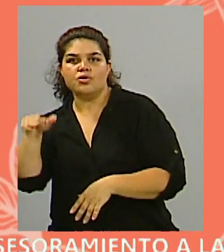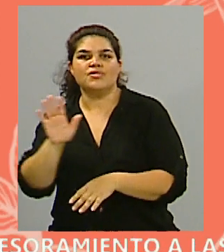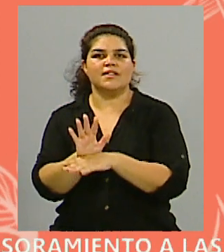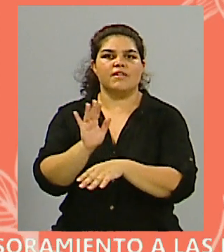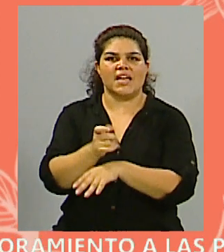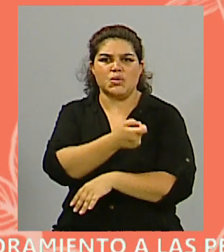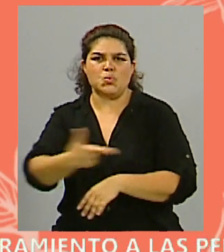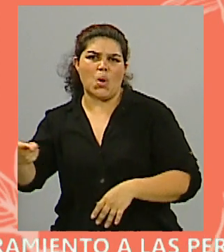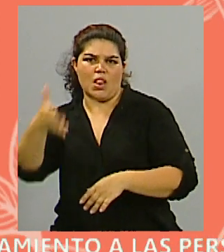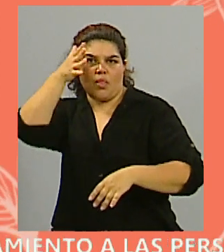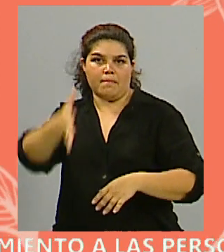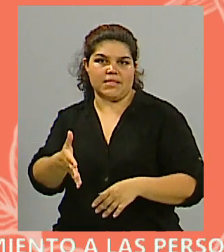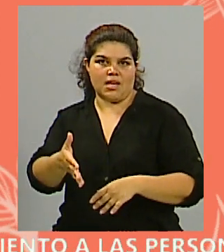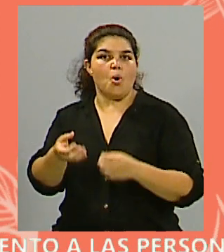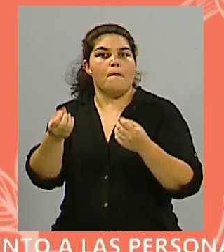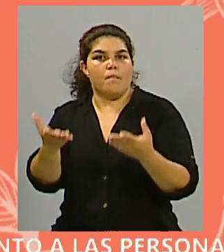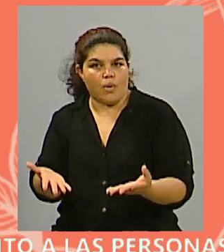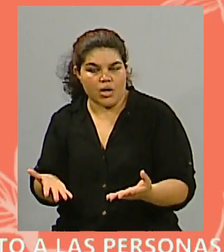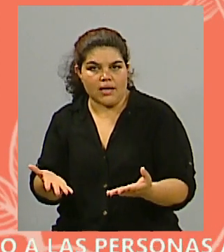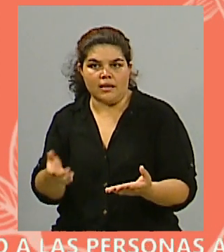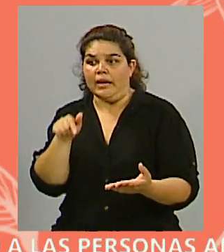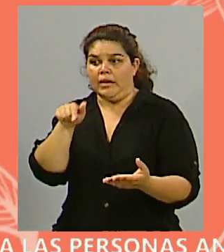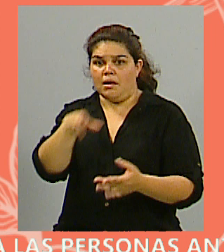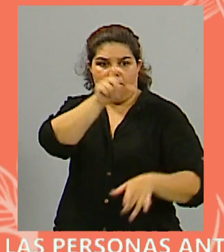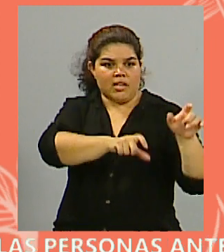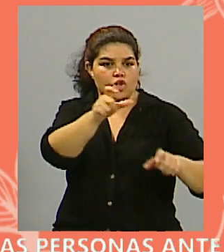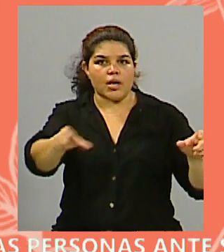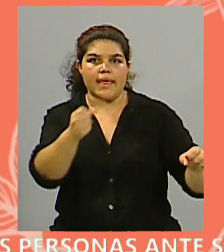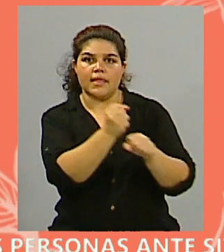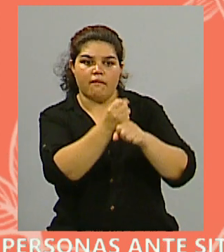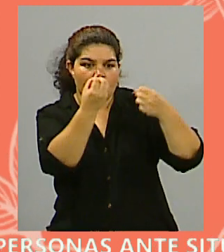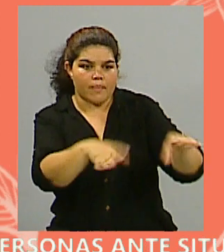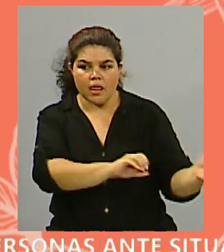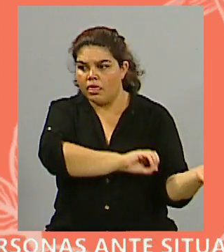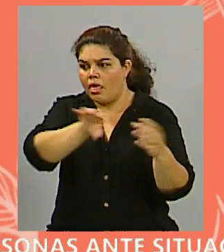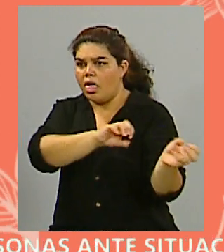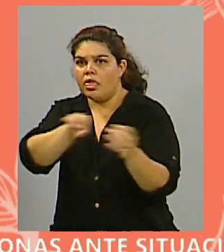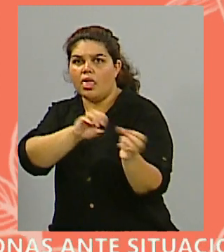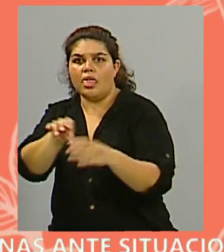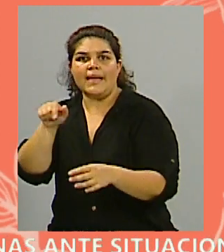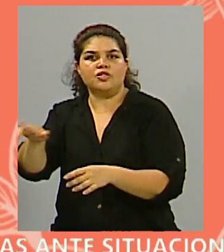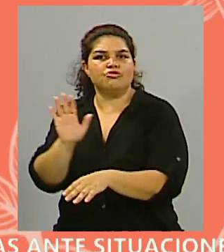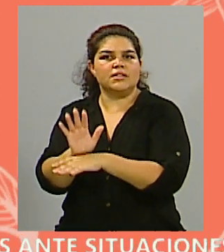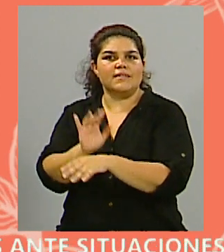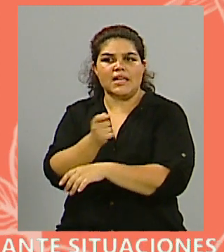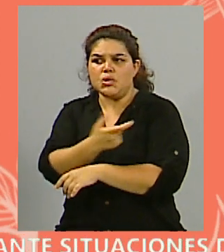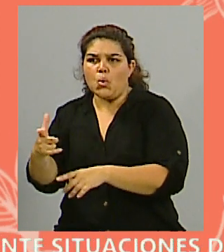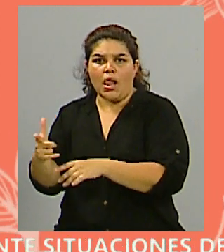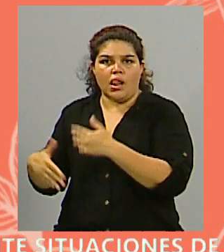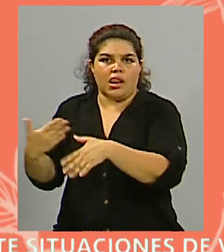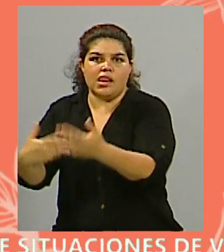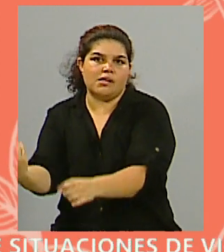oferta de... O sea, realmente poder hacer un análisis es complejo, sin embargo, creo que desde